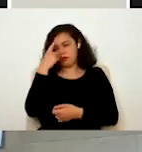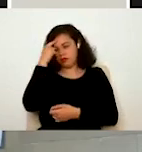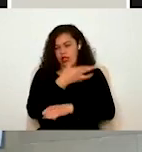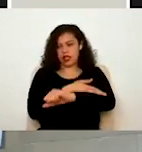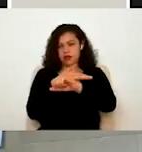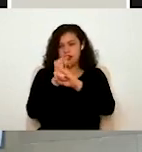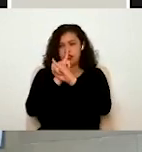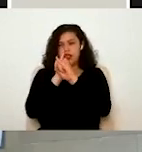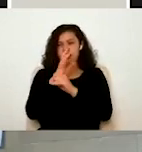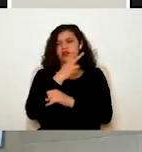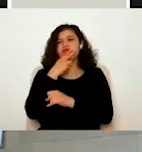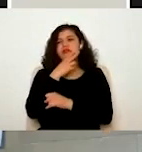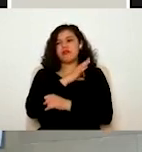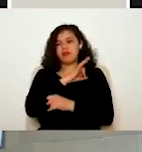digital.